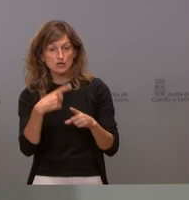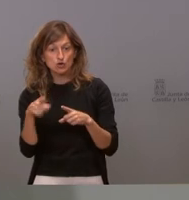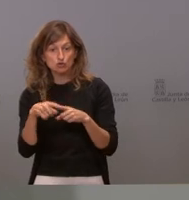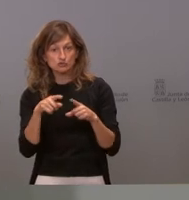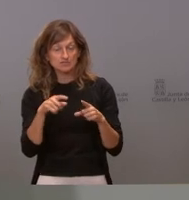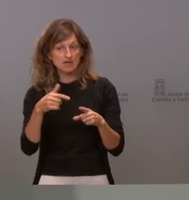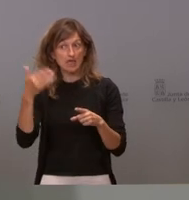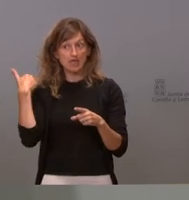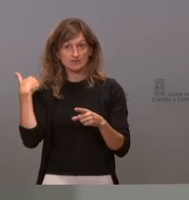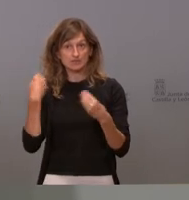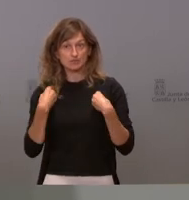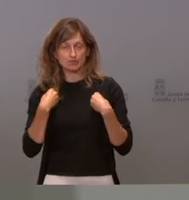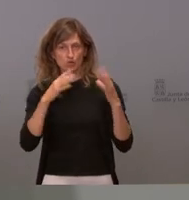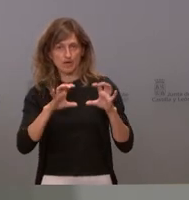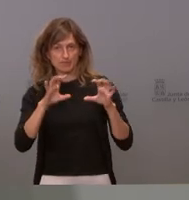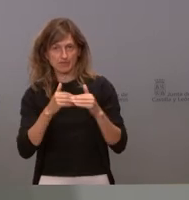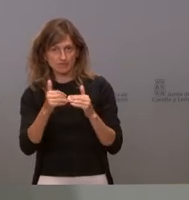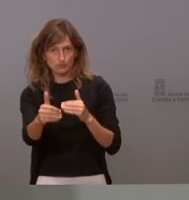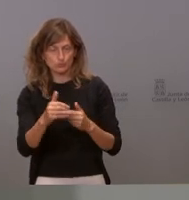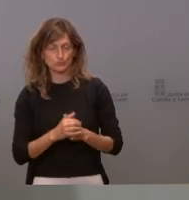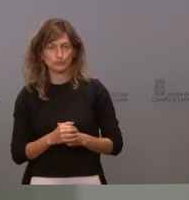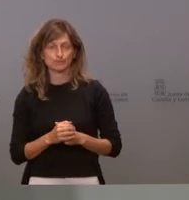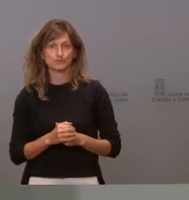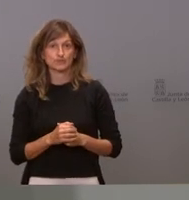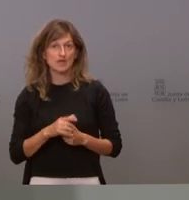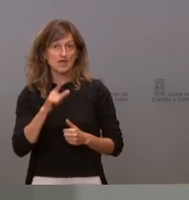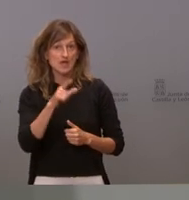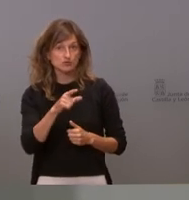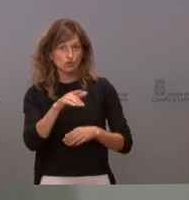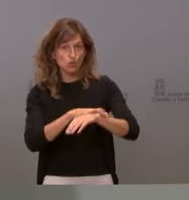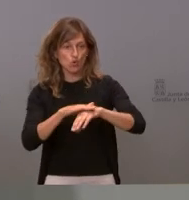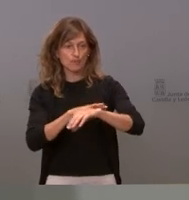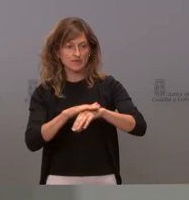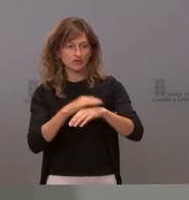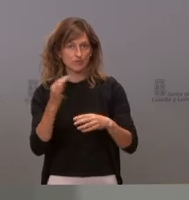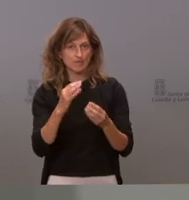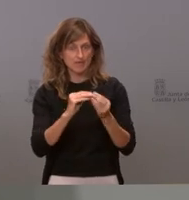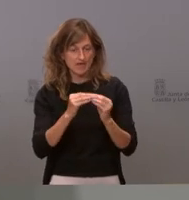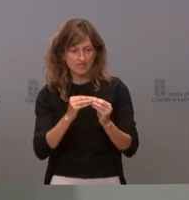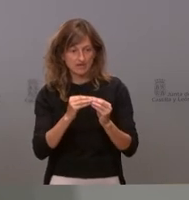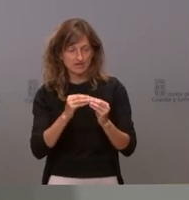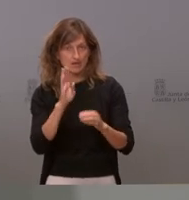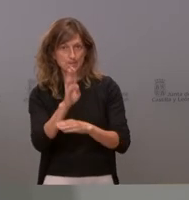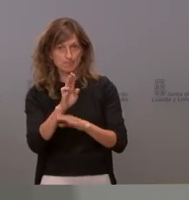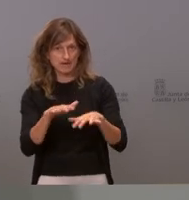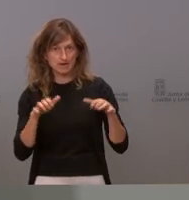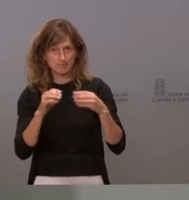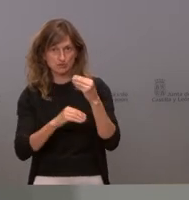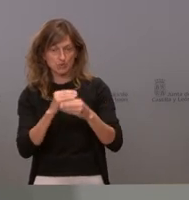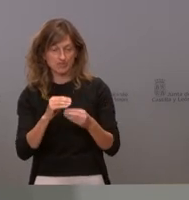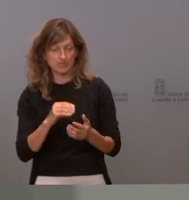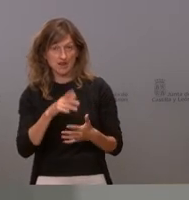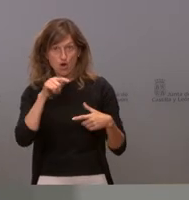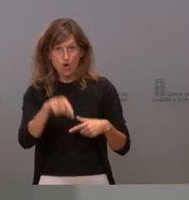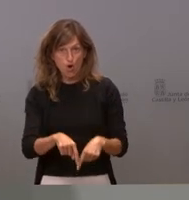de lo aprendido y yo creo que eso es lo que tenemos lo que debería de hacer el gobierno y lo que debería hacer nuestro Parlamento y que desgraciadamente a